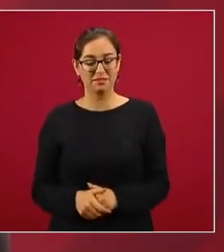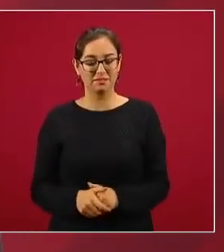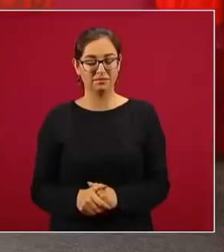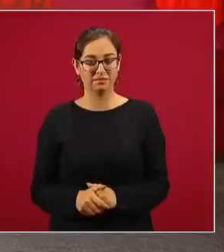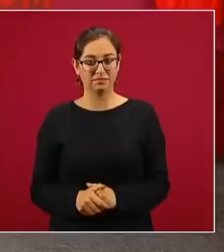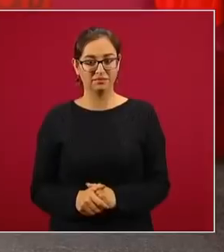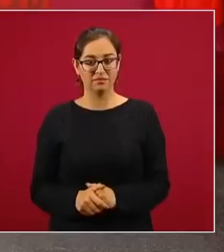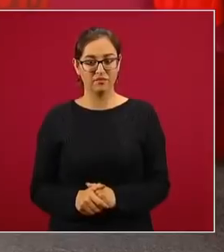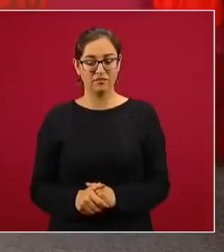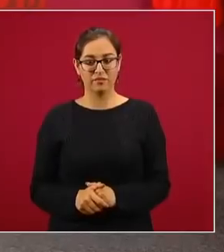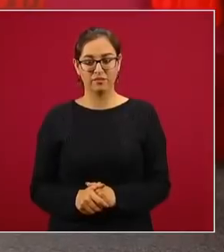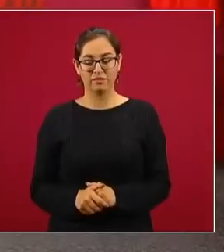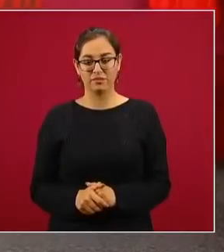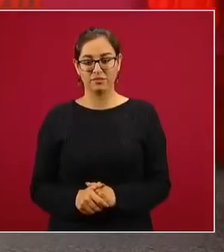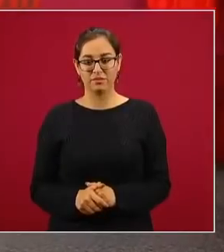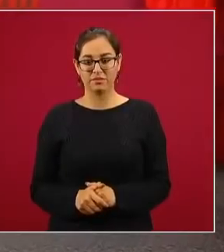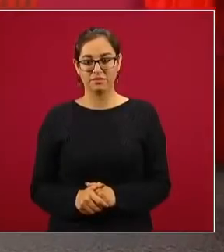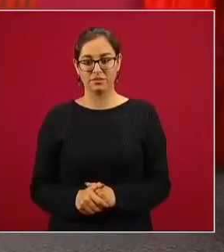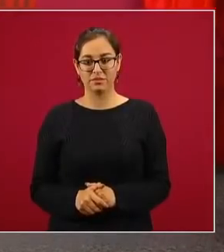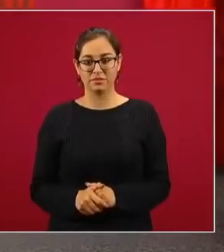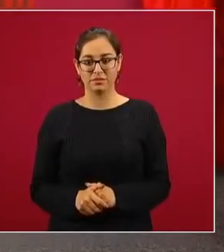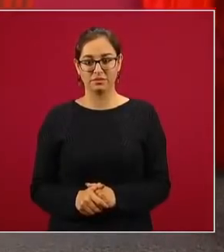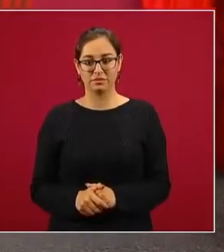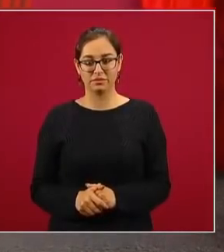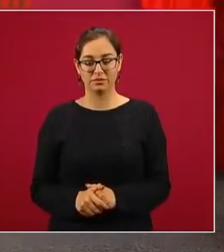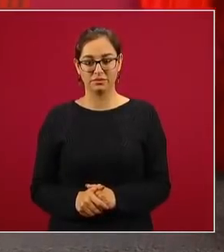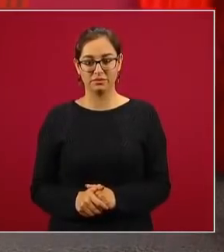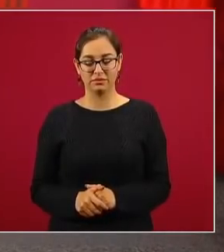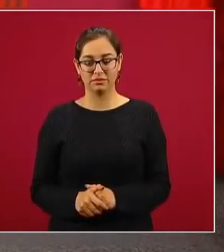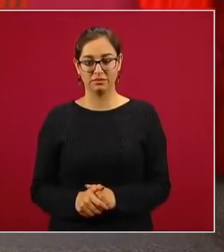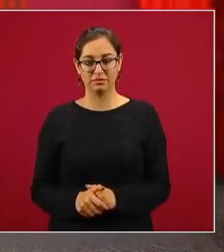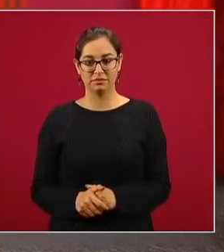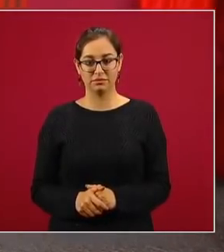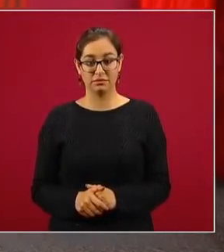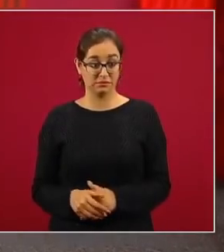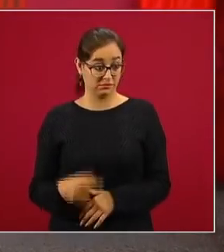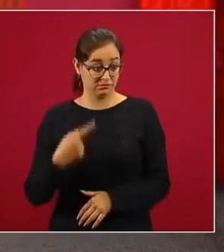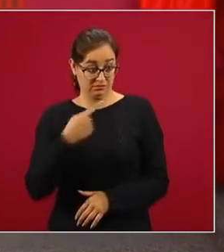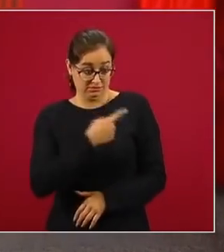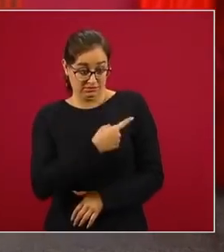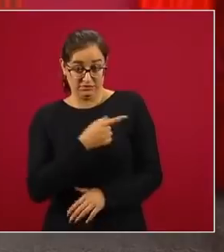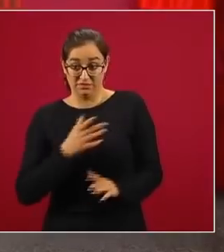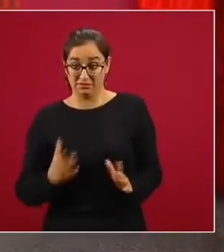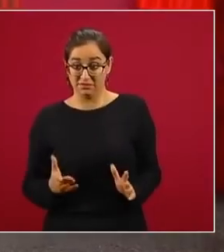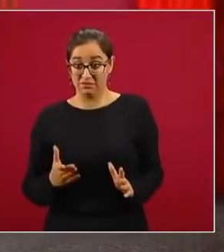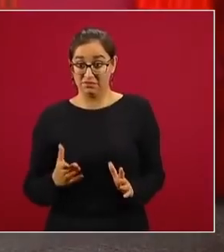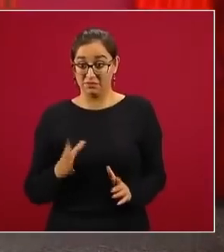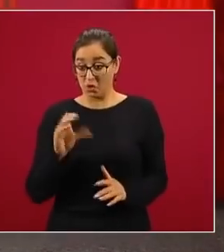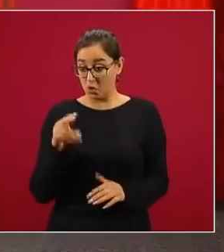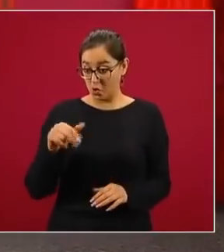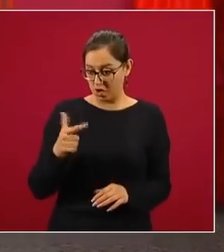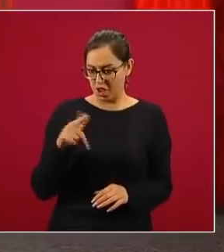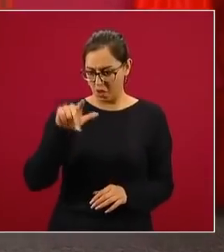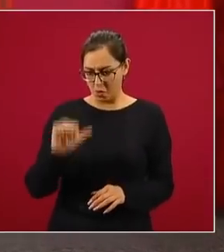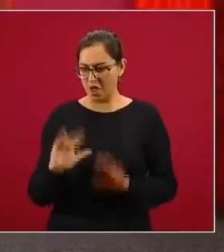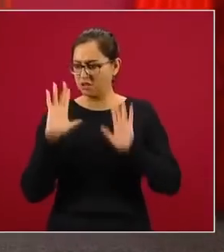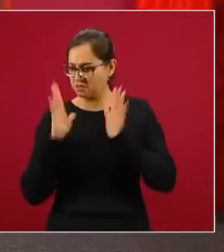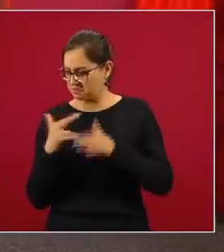porque así lo sostienen los técnicos de Conagua,